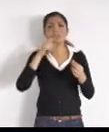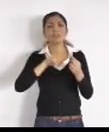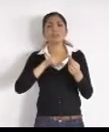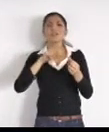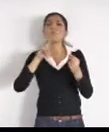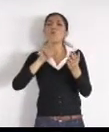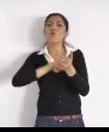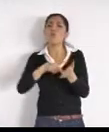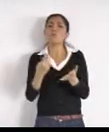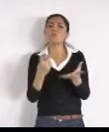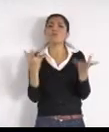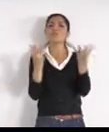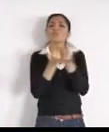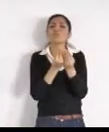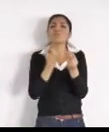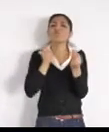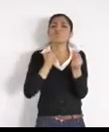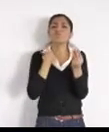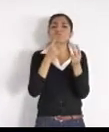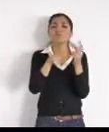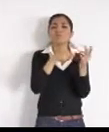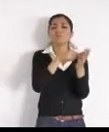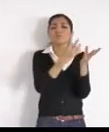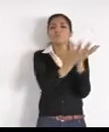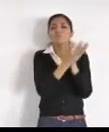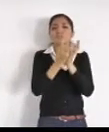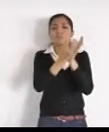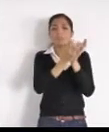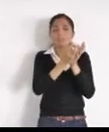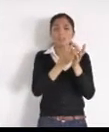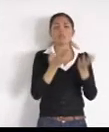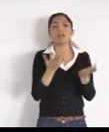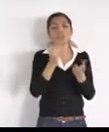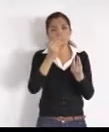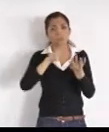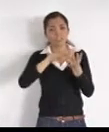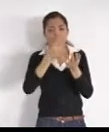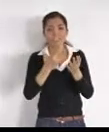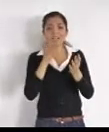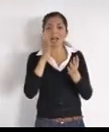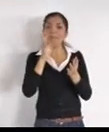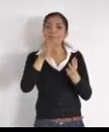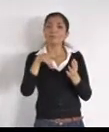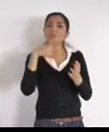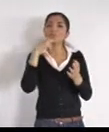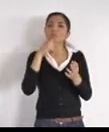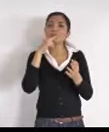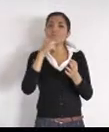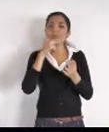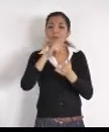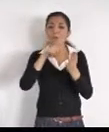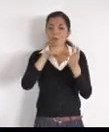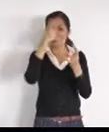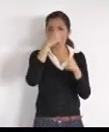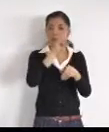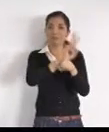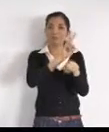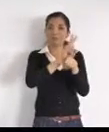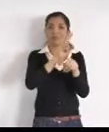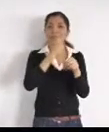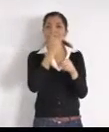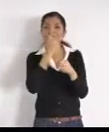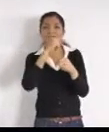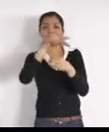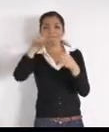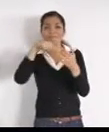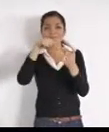agenda, habíamos avanzado bien, en las, en los patrullajes, y estábamos limitando, ya esa problemática, pero que bueno, que me lo mencionas, para no dejarlo crecer,